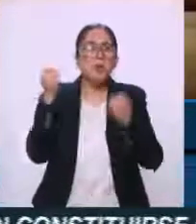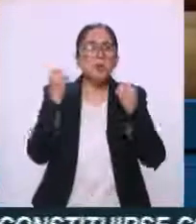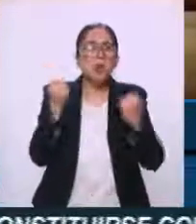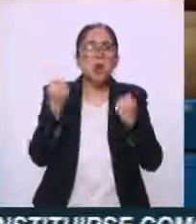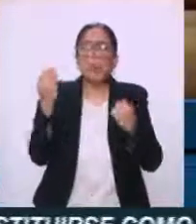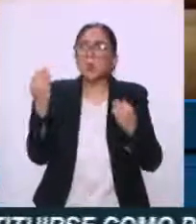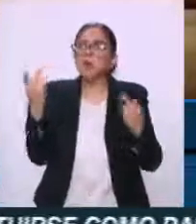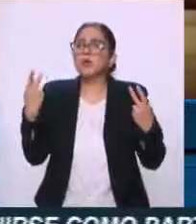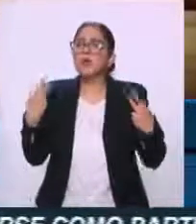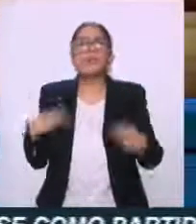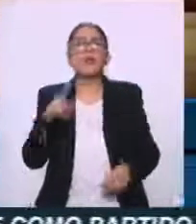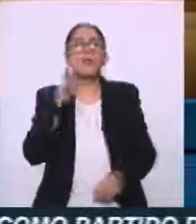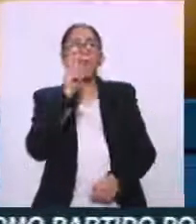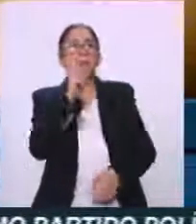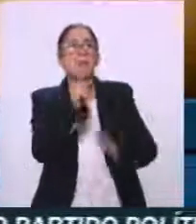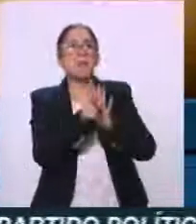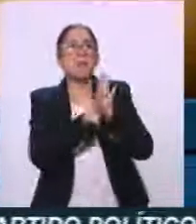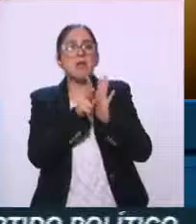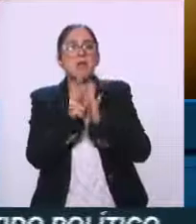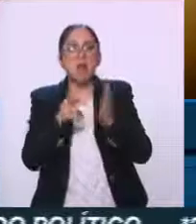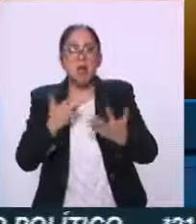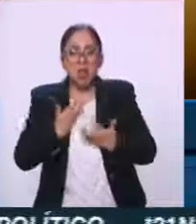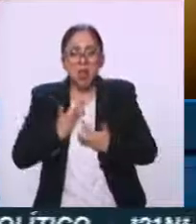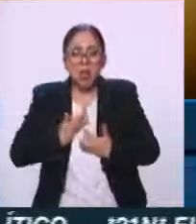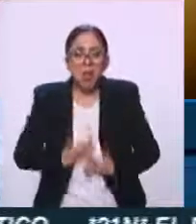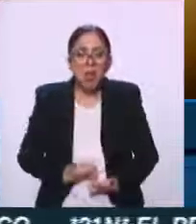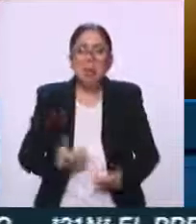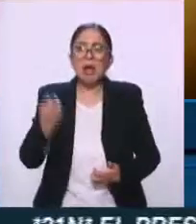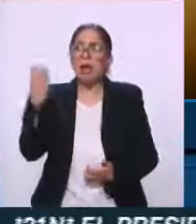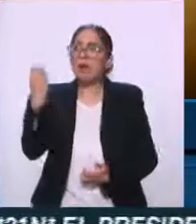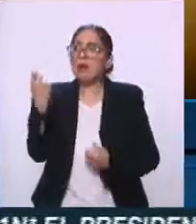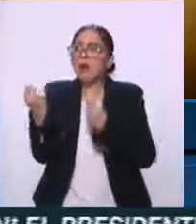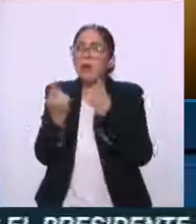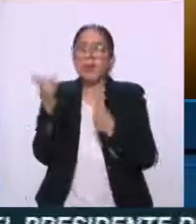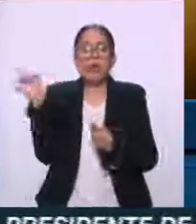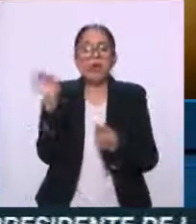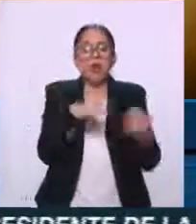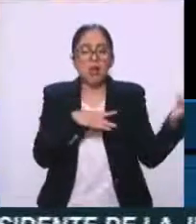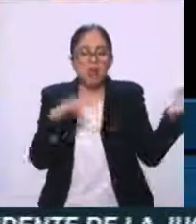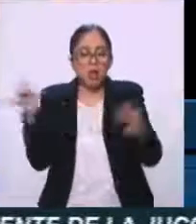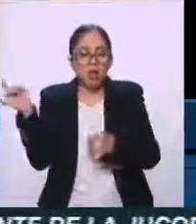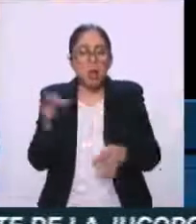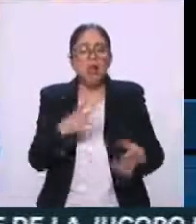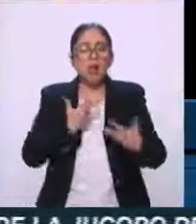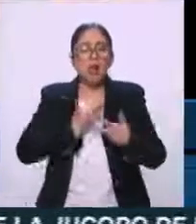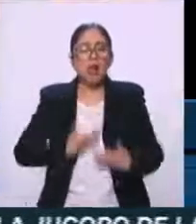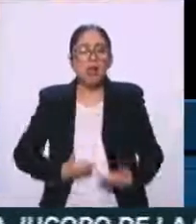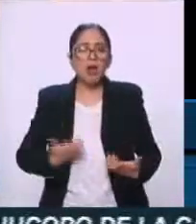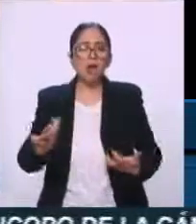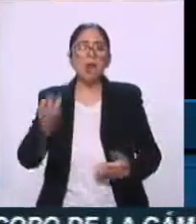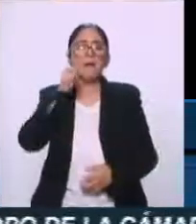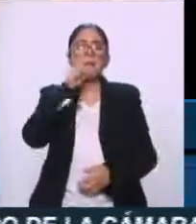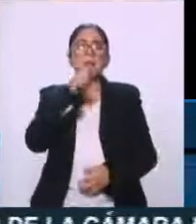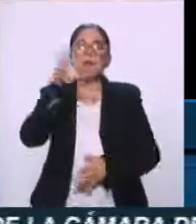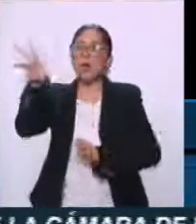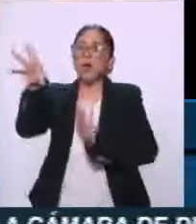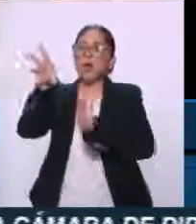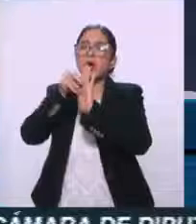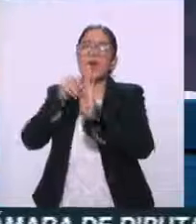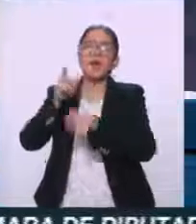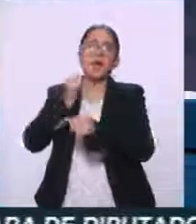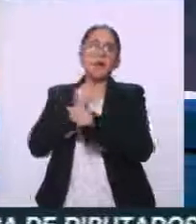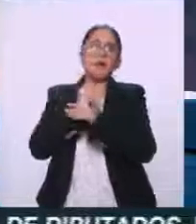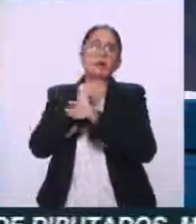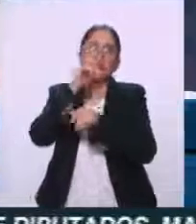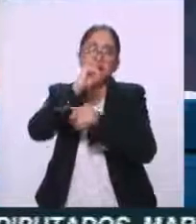causó mucha alarma, y como reeditó en clics, reeditó en generar pánico, pues estaban usando imágenes de películas. Oye, quienes también